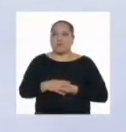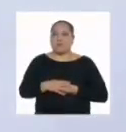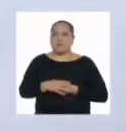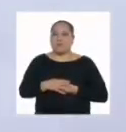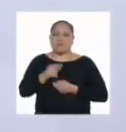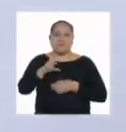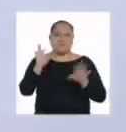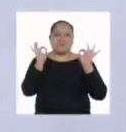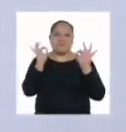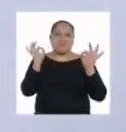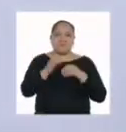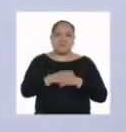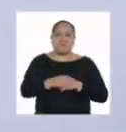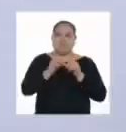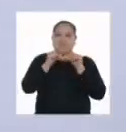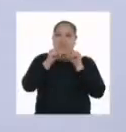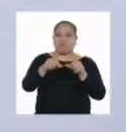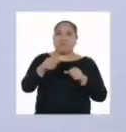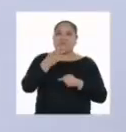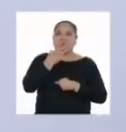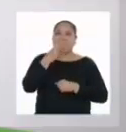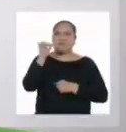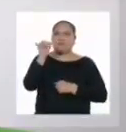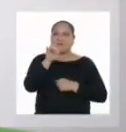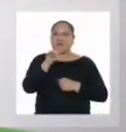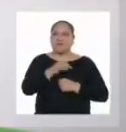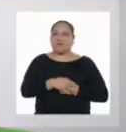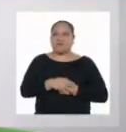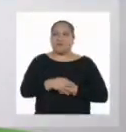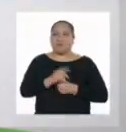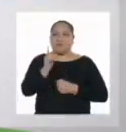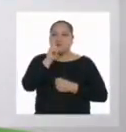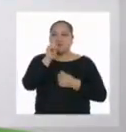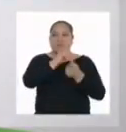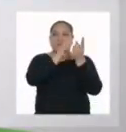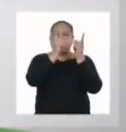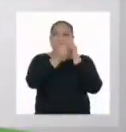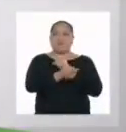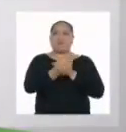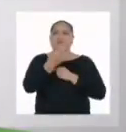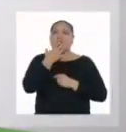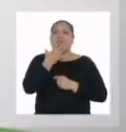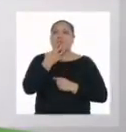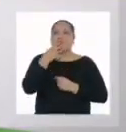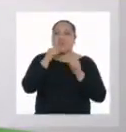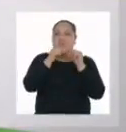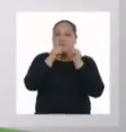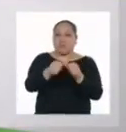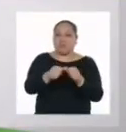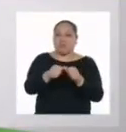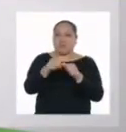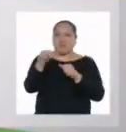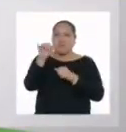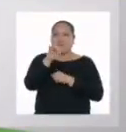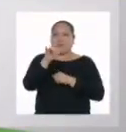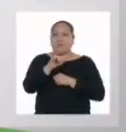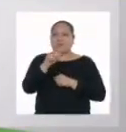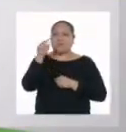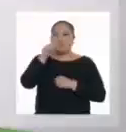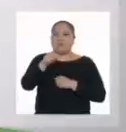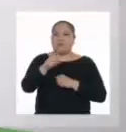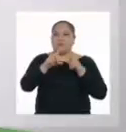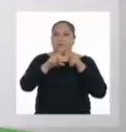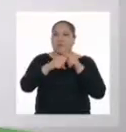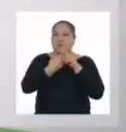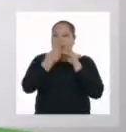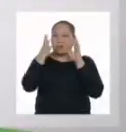No pasa nada. ¿Sigue del mismo color? Si no cambia de color, sigue el mismo procedimiento hasta